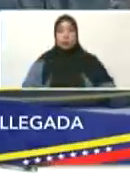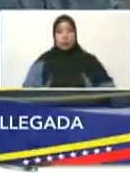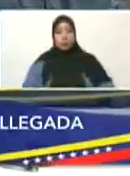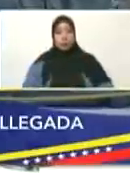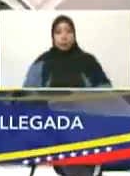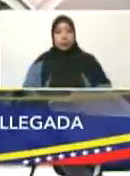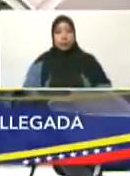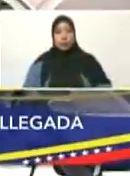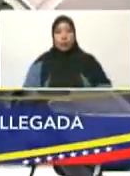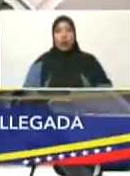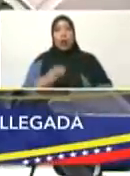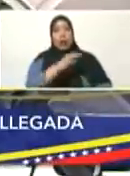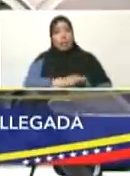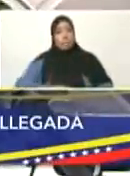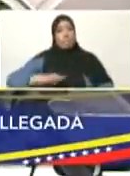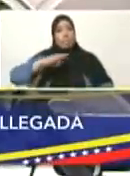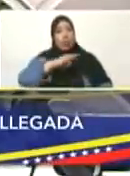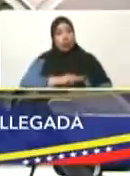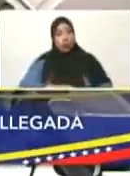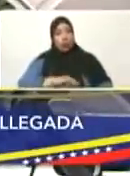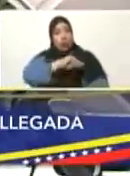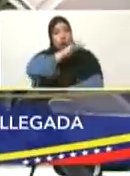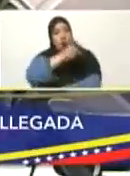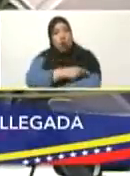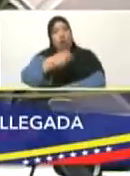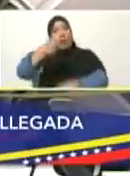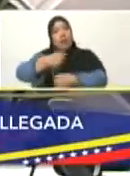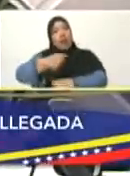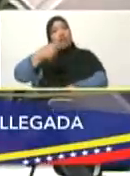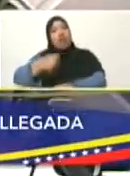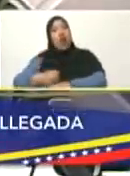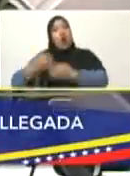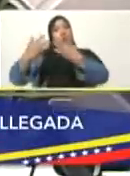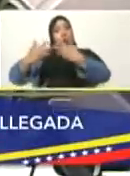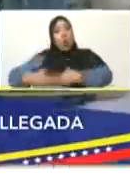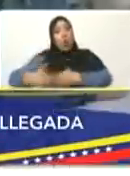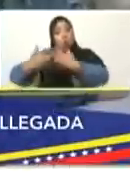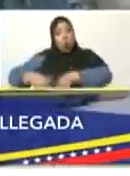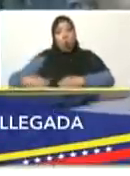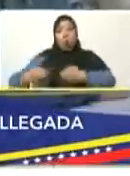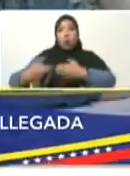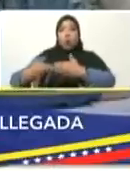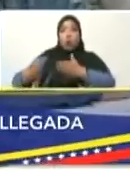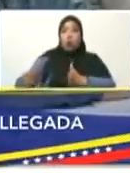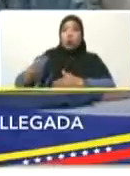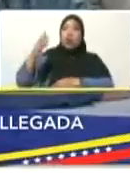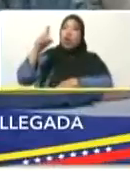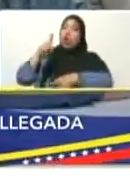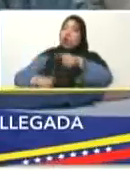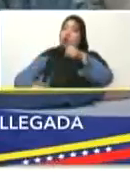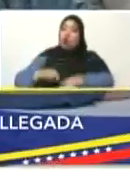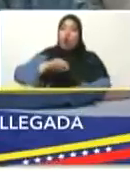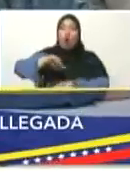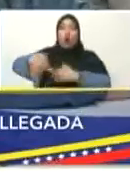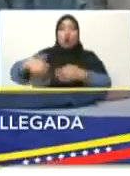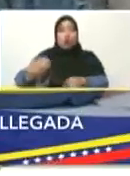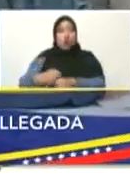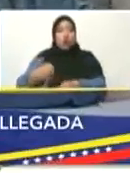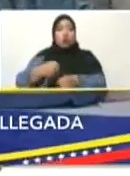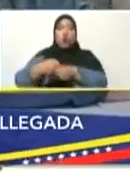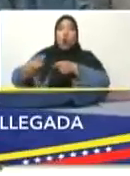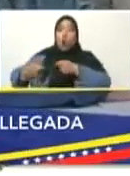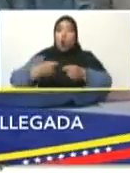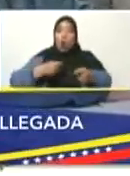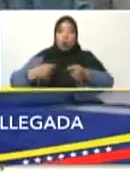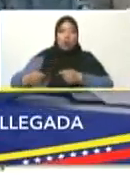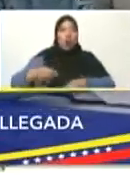Está el ministro del Poder Popular de Obras Públicas, pendiente con todas las maquinarias, con toda la logística, con toda la capacidad de